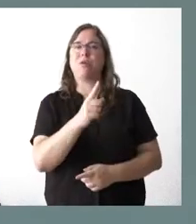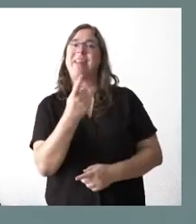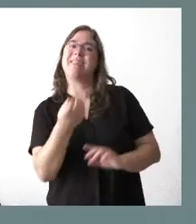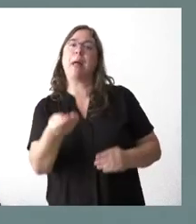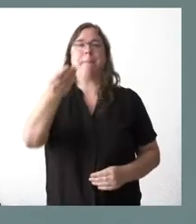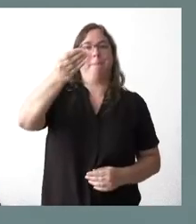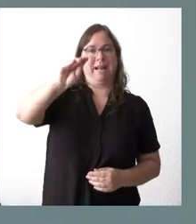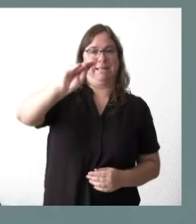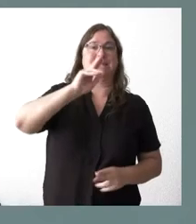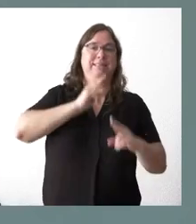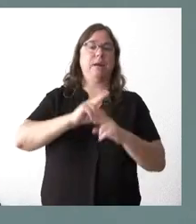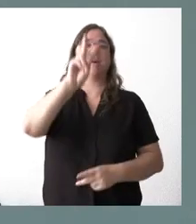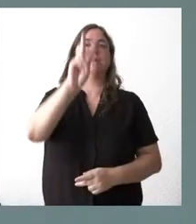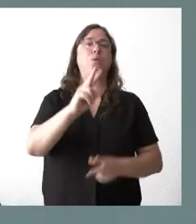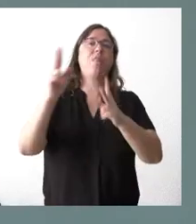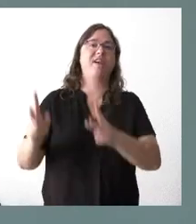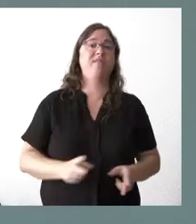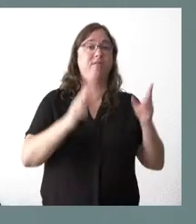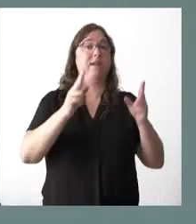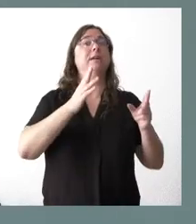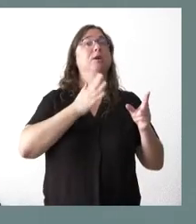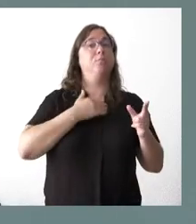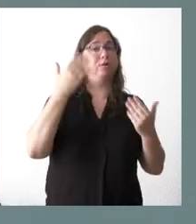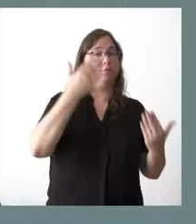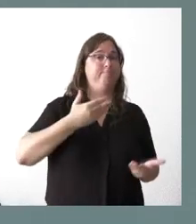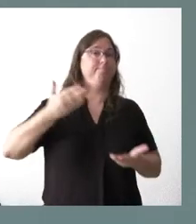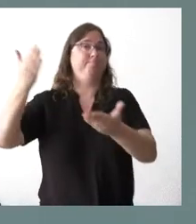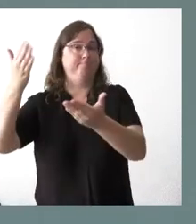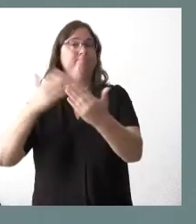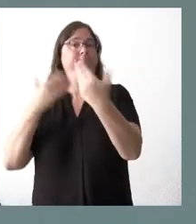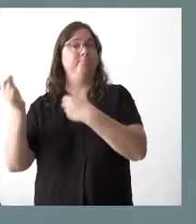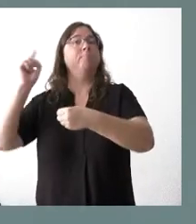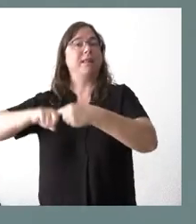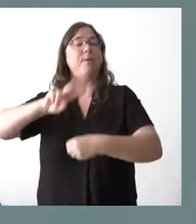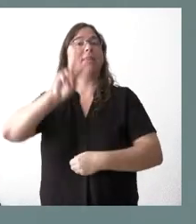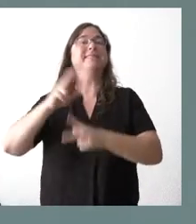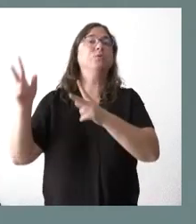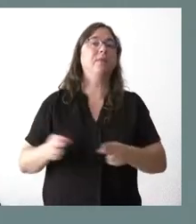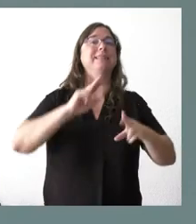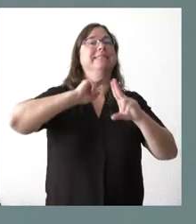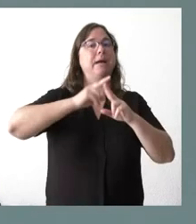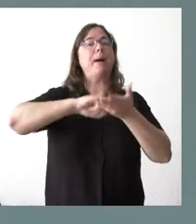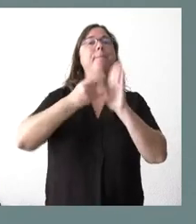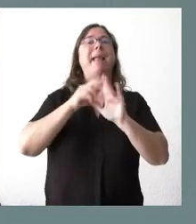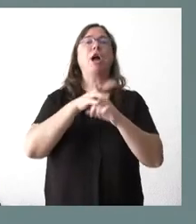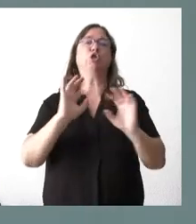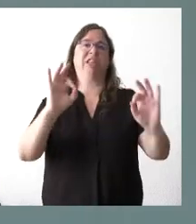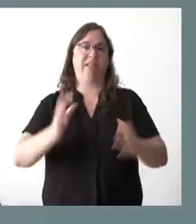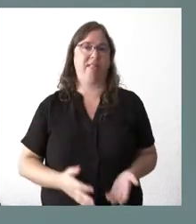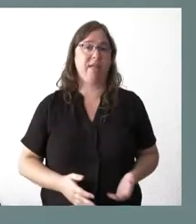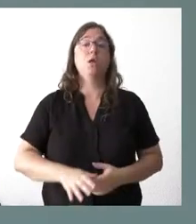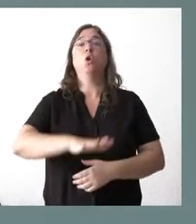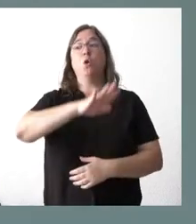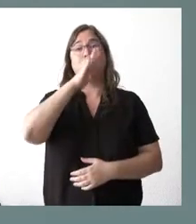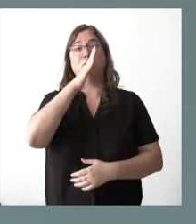Y, por tanto, nos invitó ahí a participar para la segunda fase, que es el plan de contingencia, que es de lo que hablamos ahora. Por tanto, esta es la